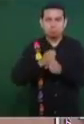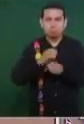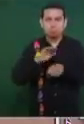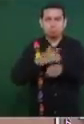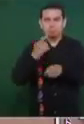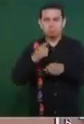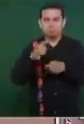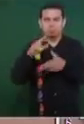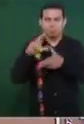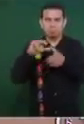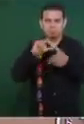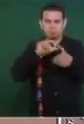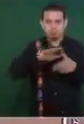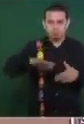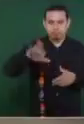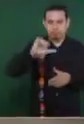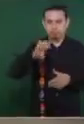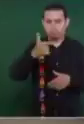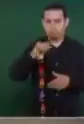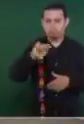huracán Ágata.